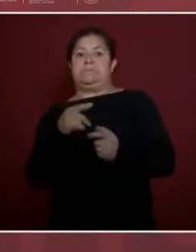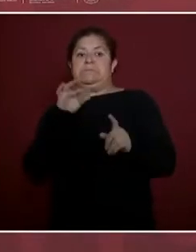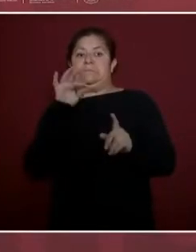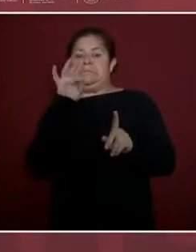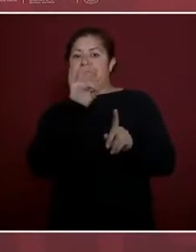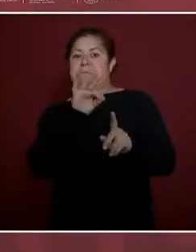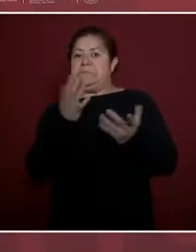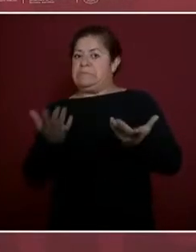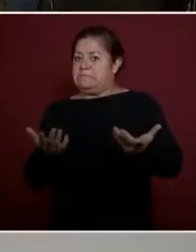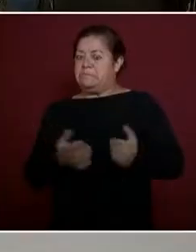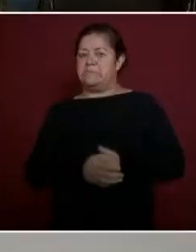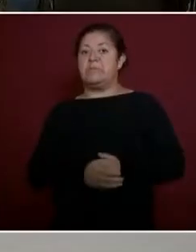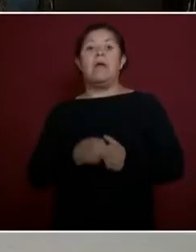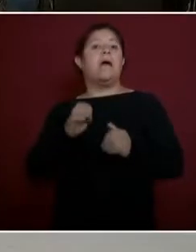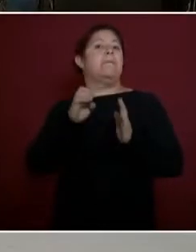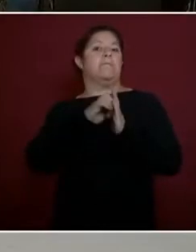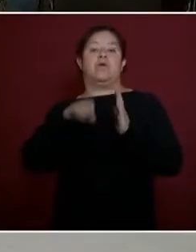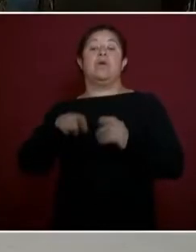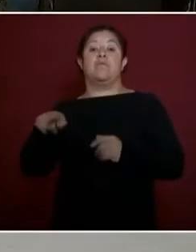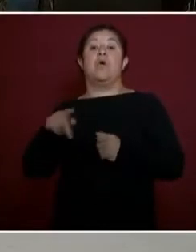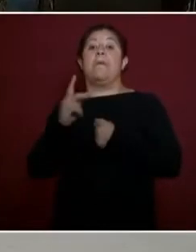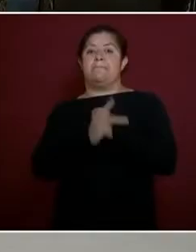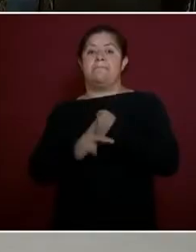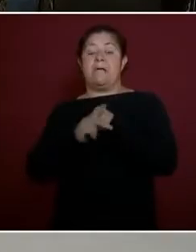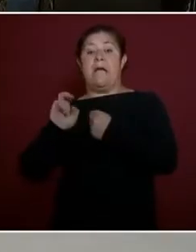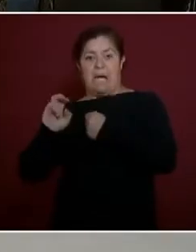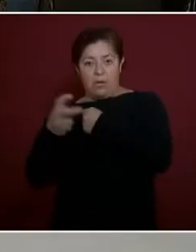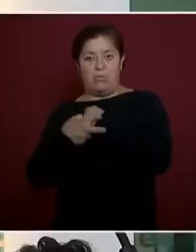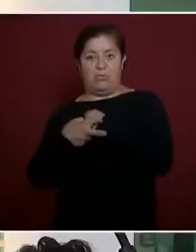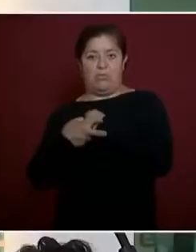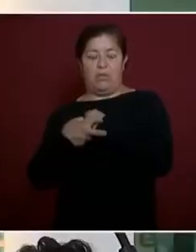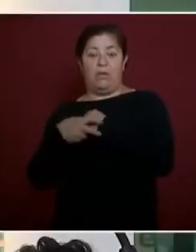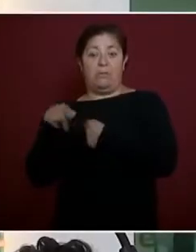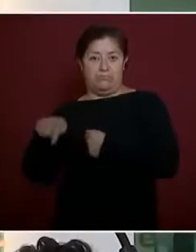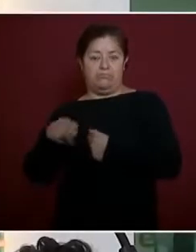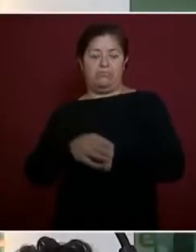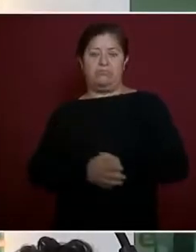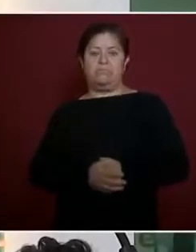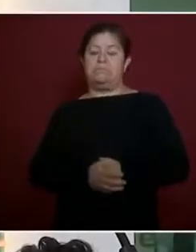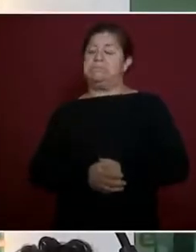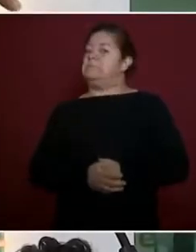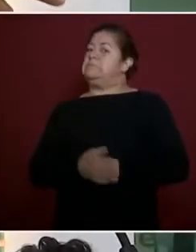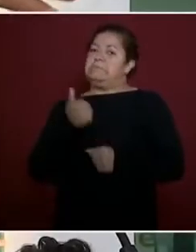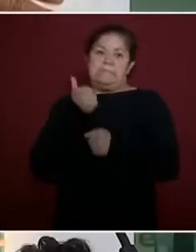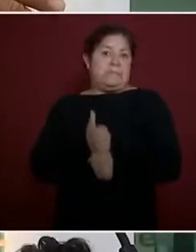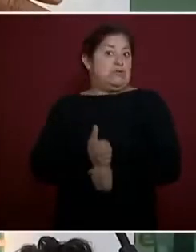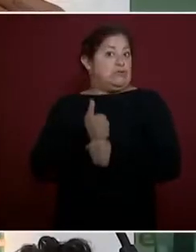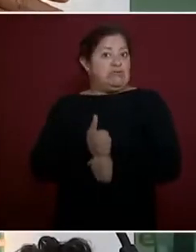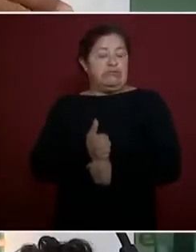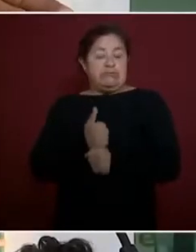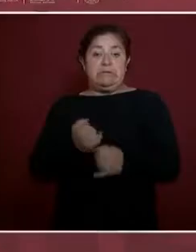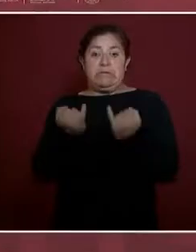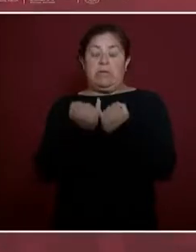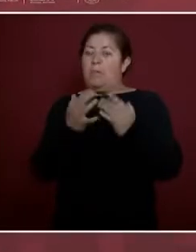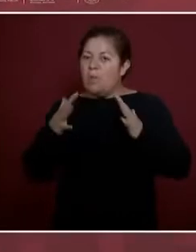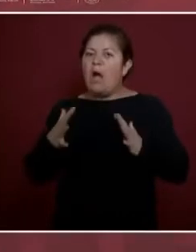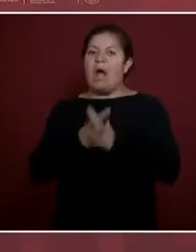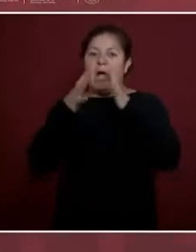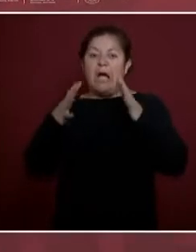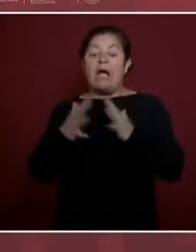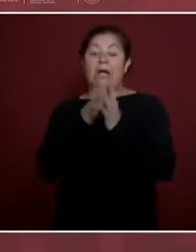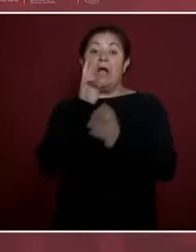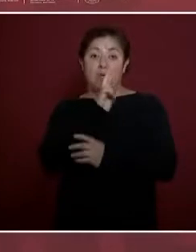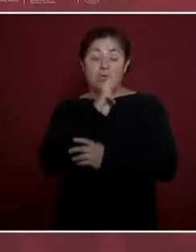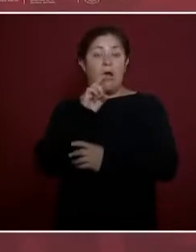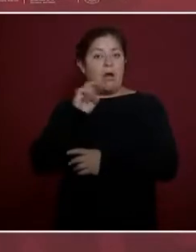los países europeos están padeciendo por la guerra de Rusia